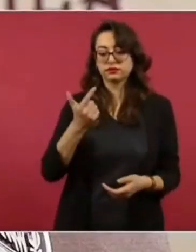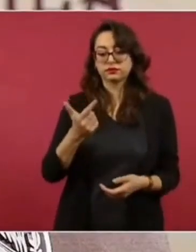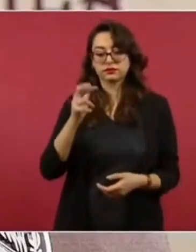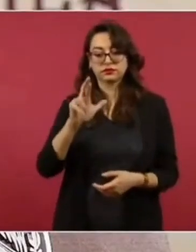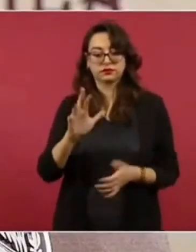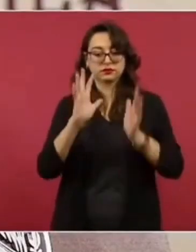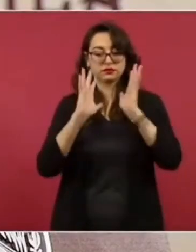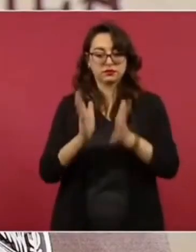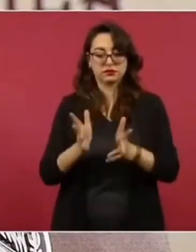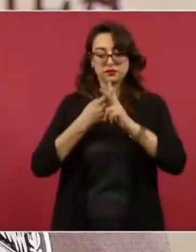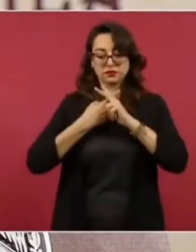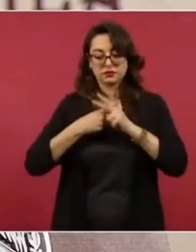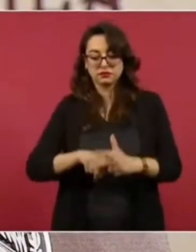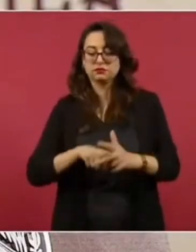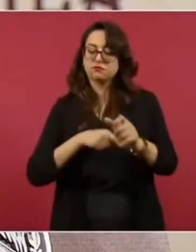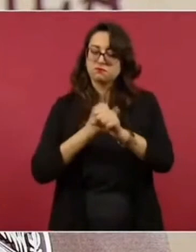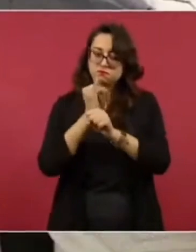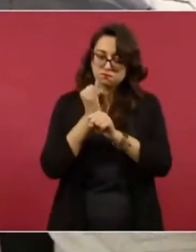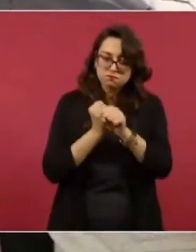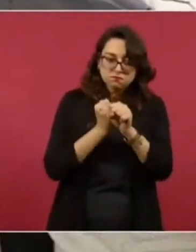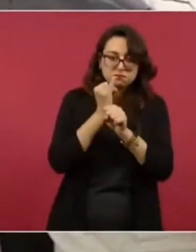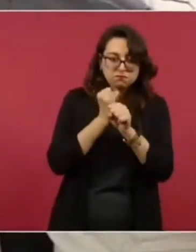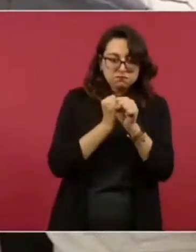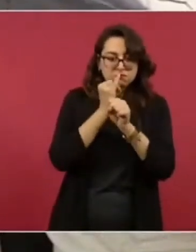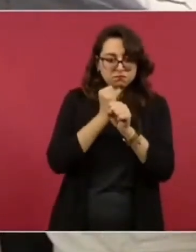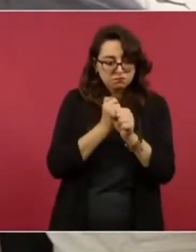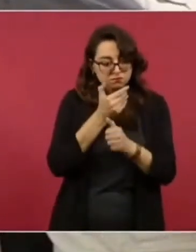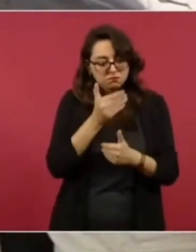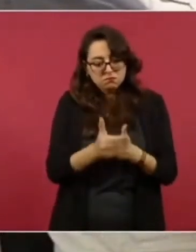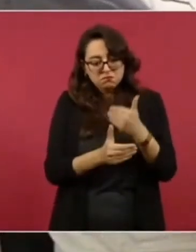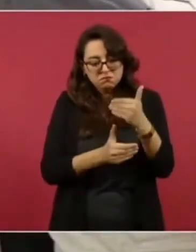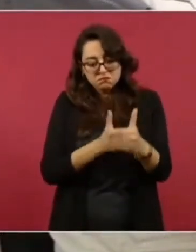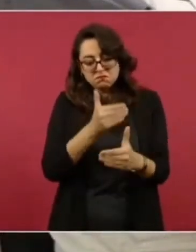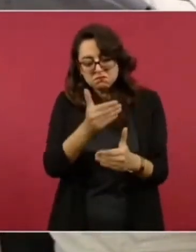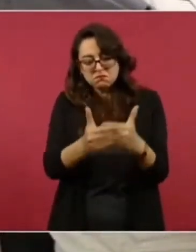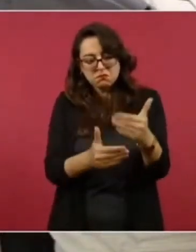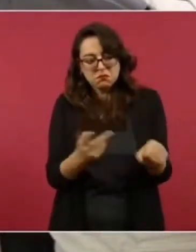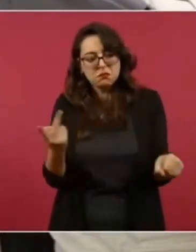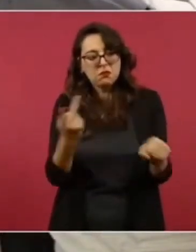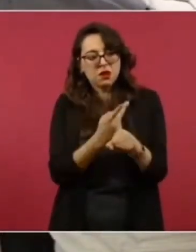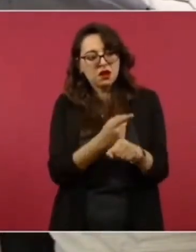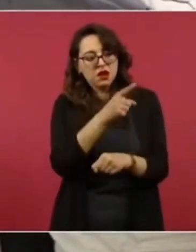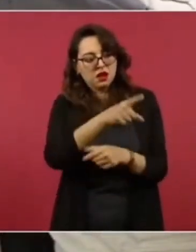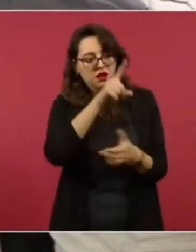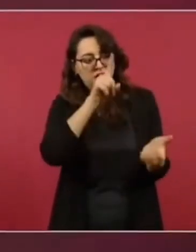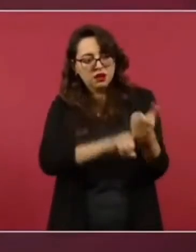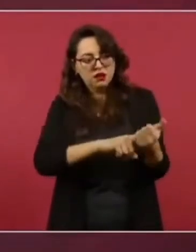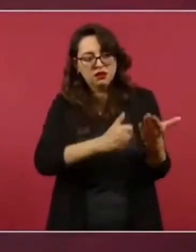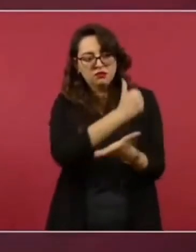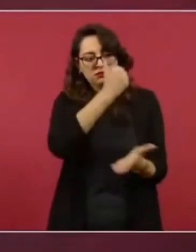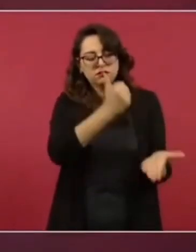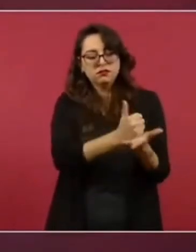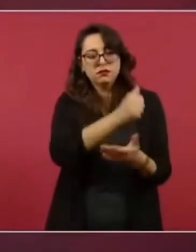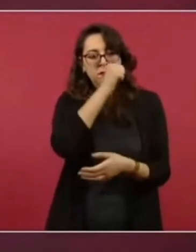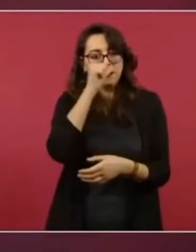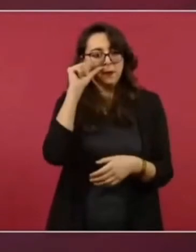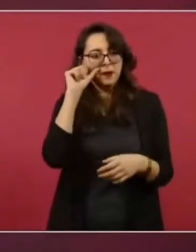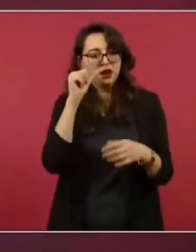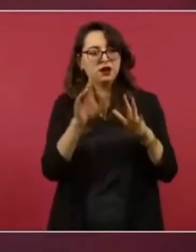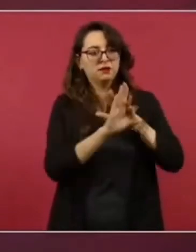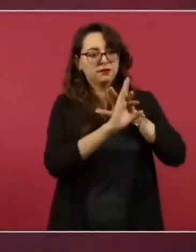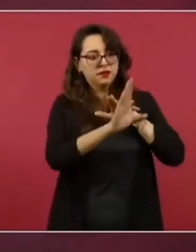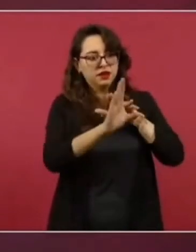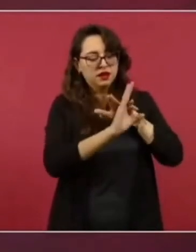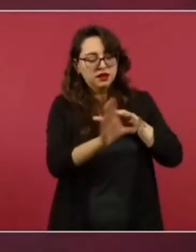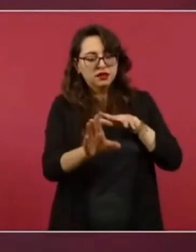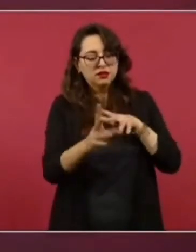iniciado una investigación por los lamentables hechos de la estación migratoria de Ciudad Juárez. Hay